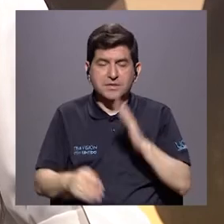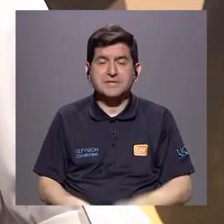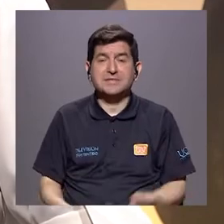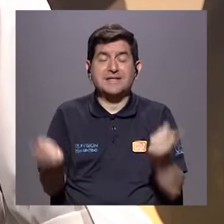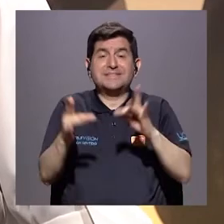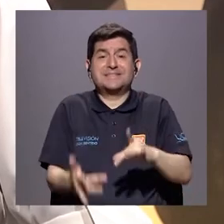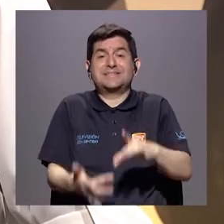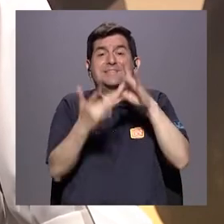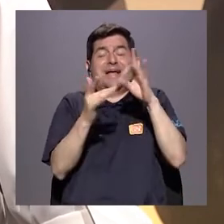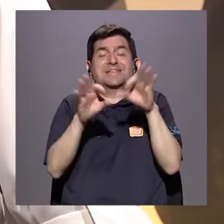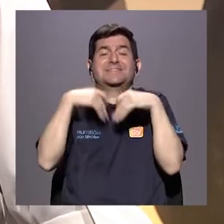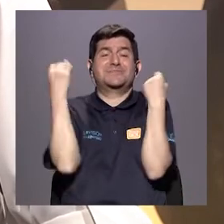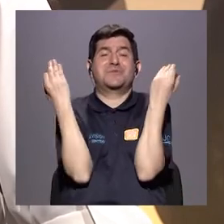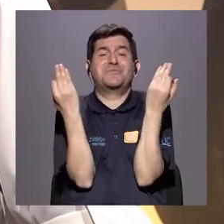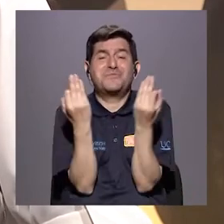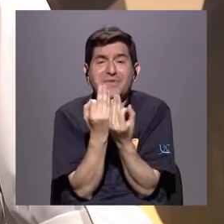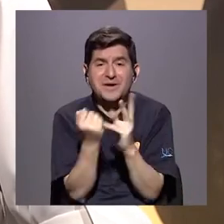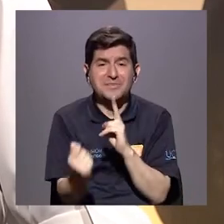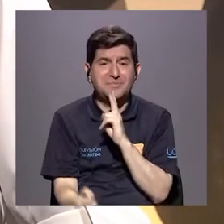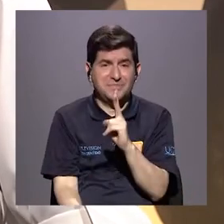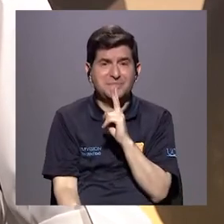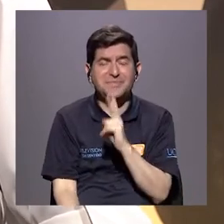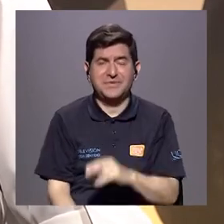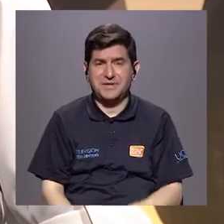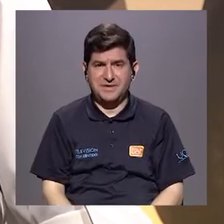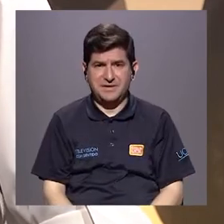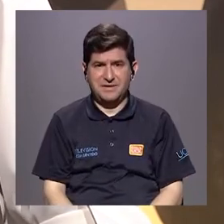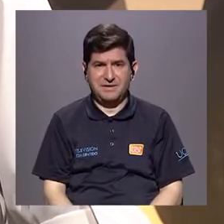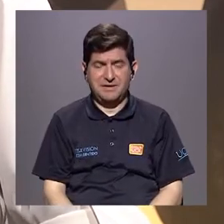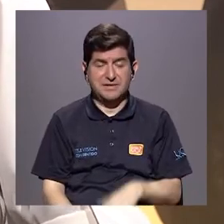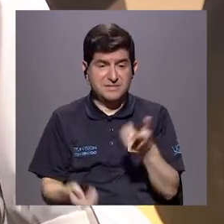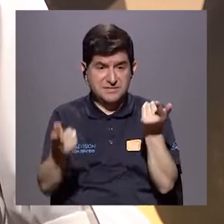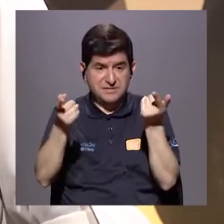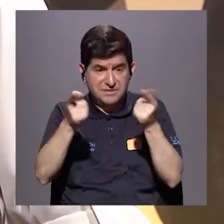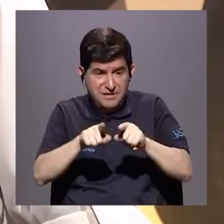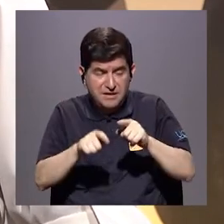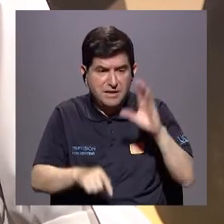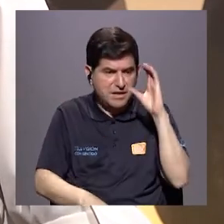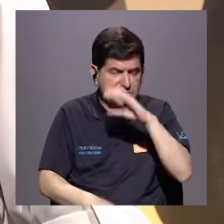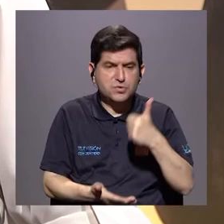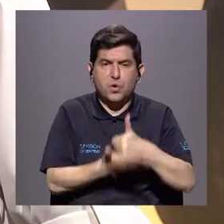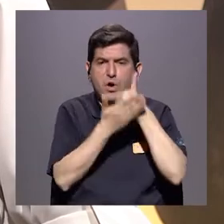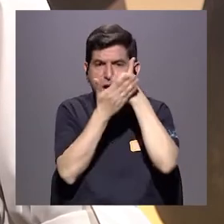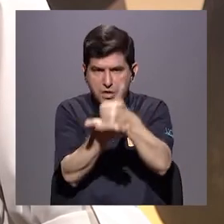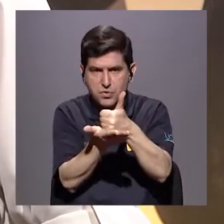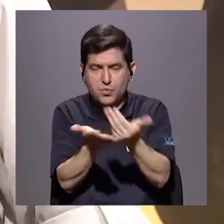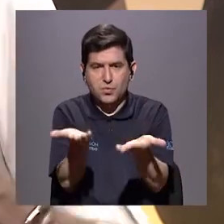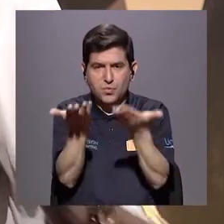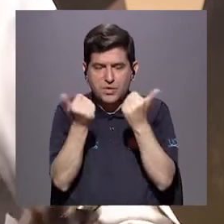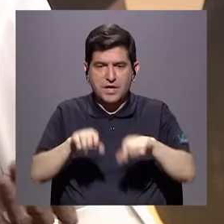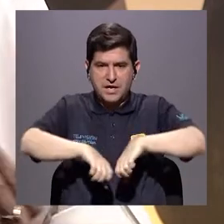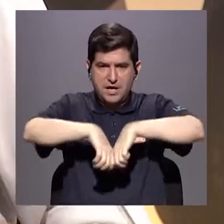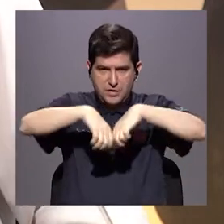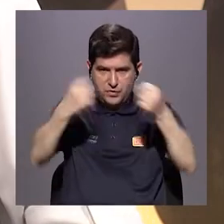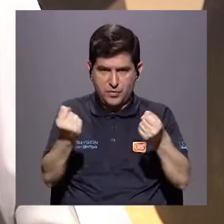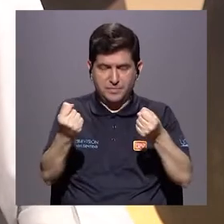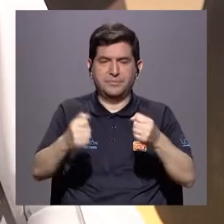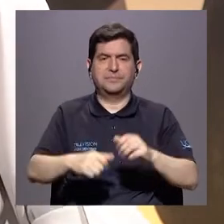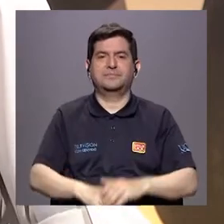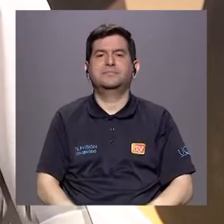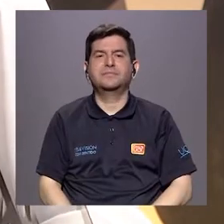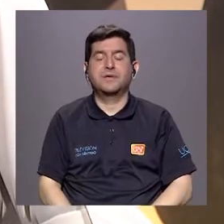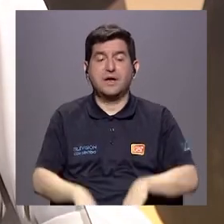excepción las familias que en realidad buscan ayuda y quieren romper esto,